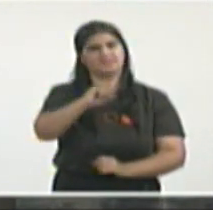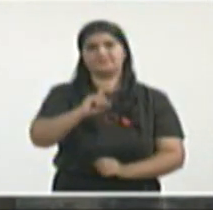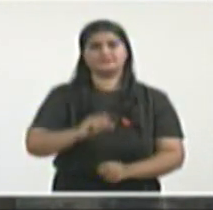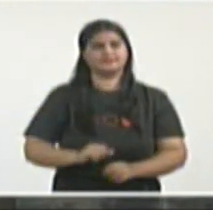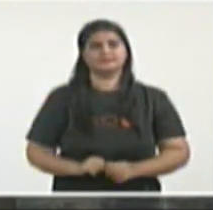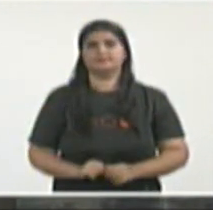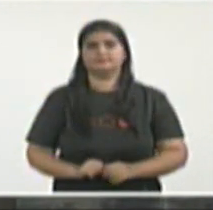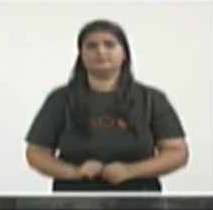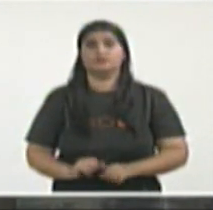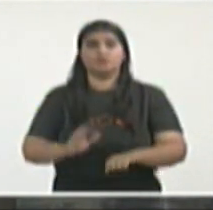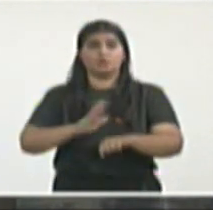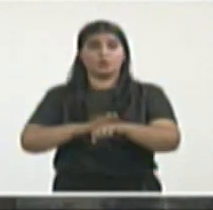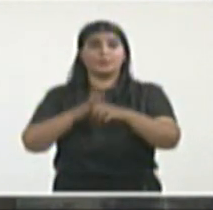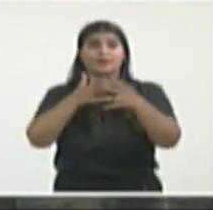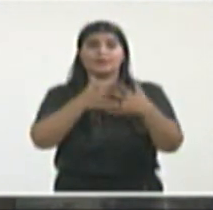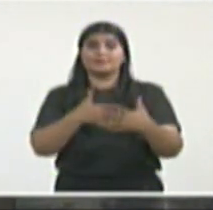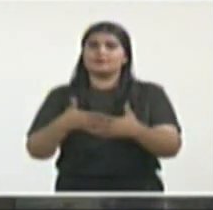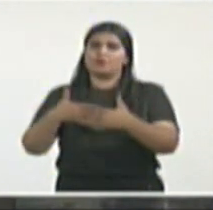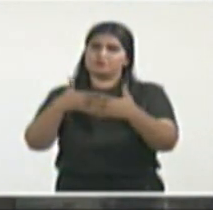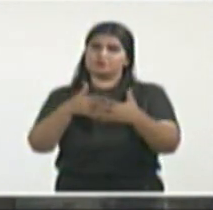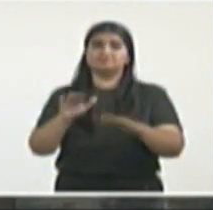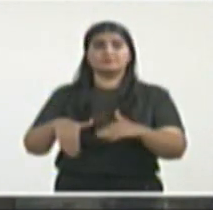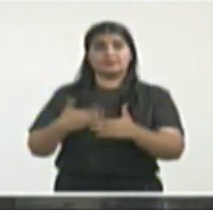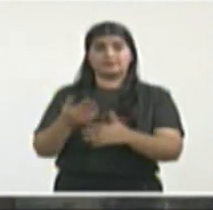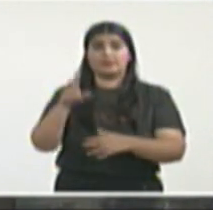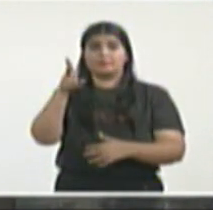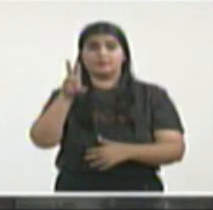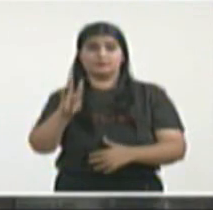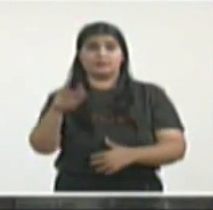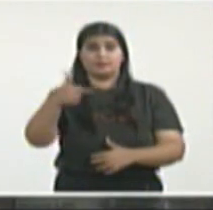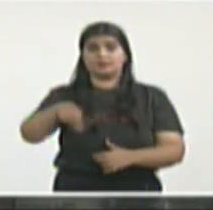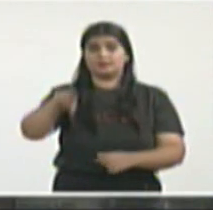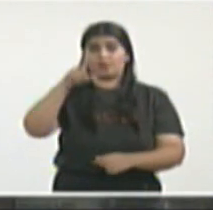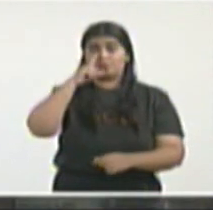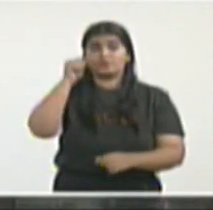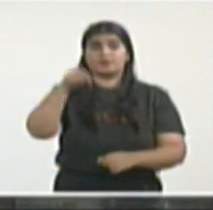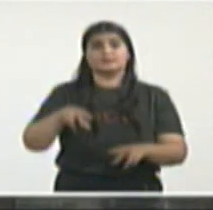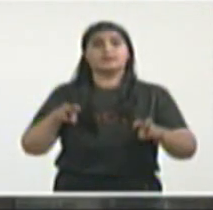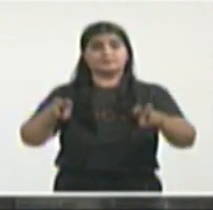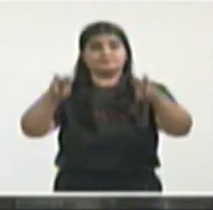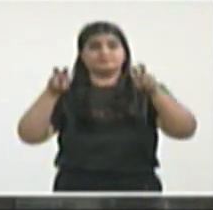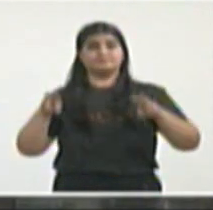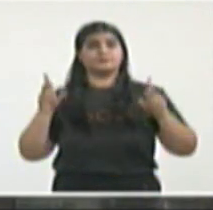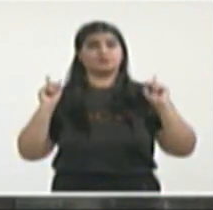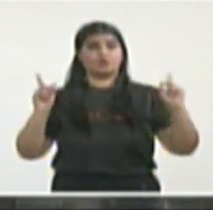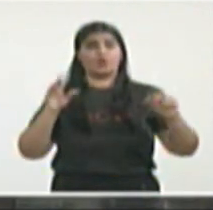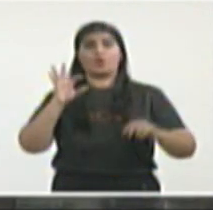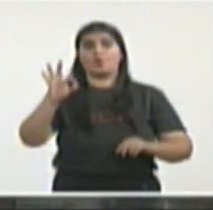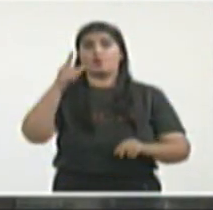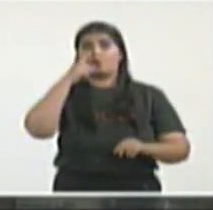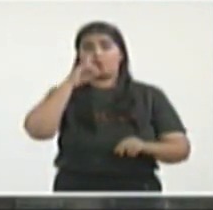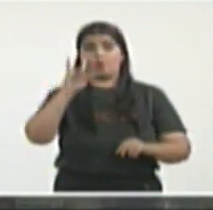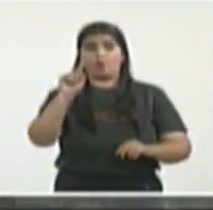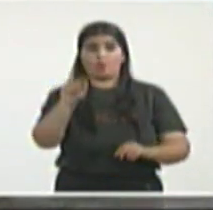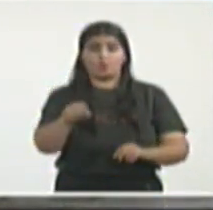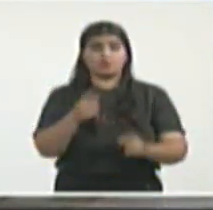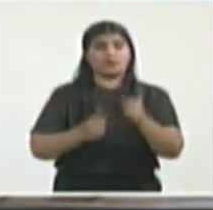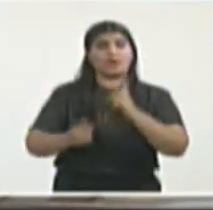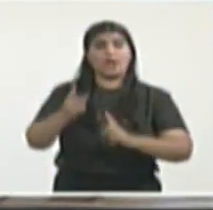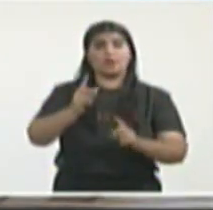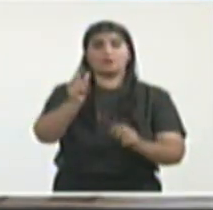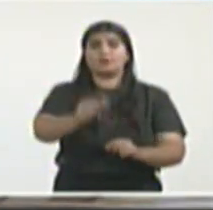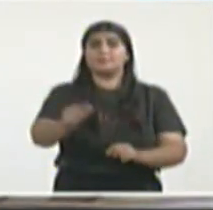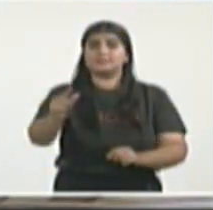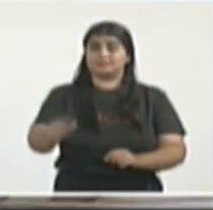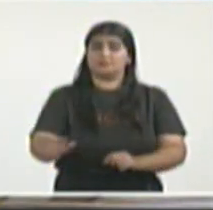23 de junio se decía también en Naciones Unidas, de aquellos que deliran con generar un flujo migratorio